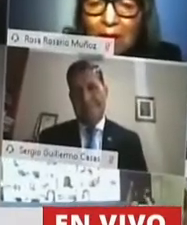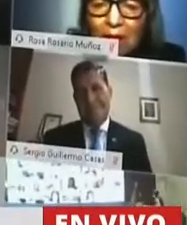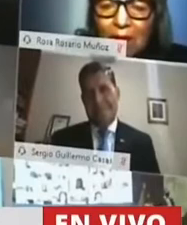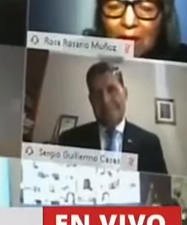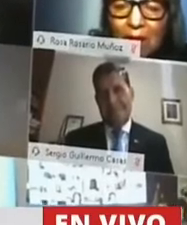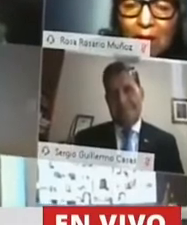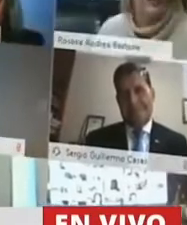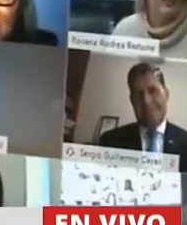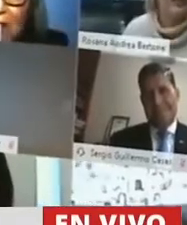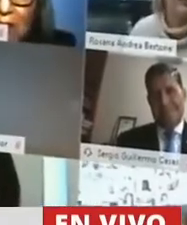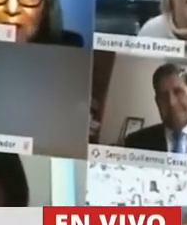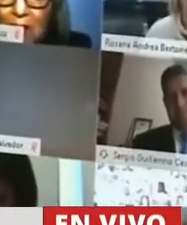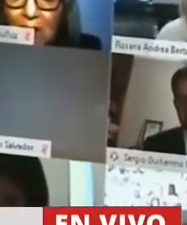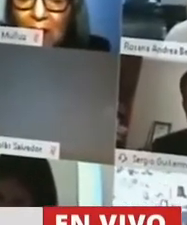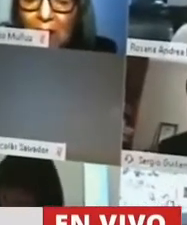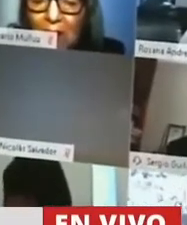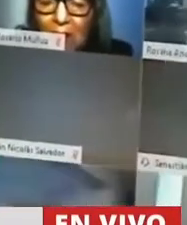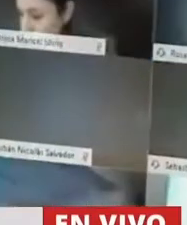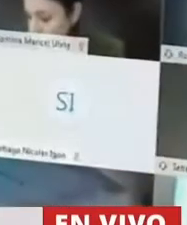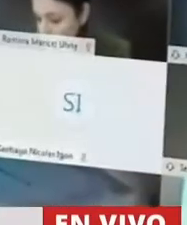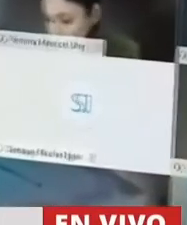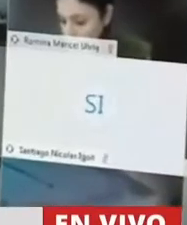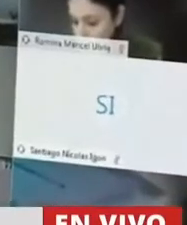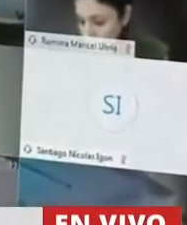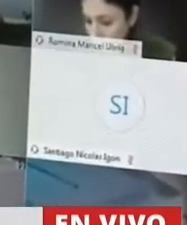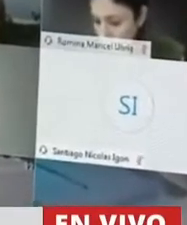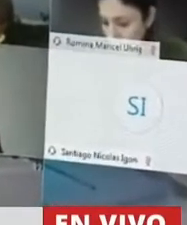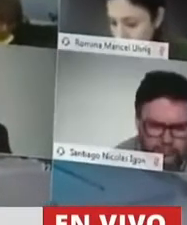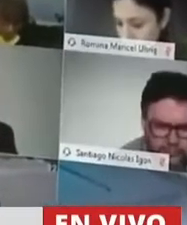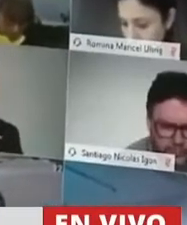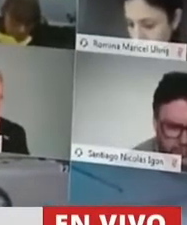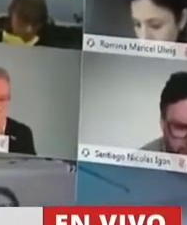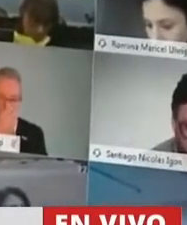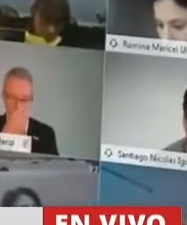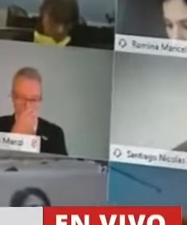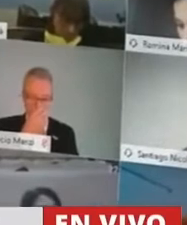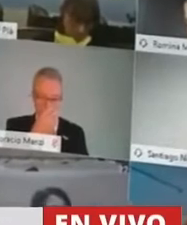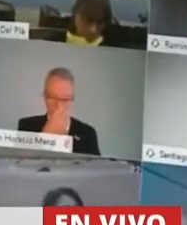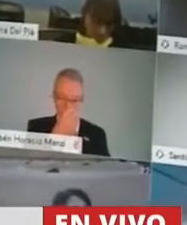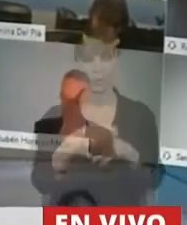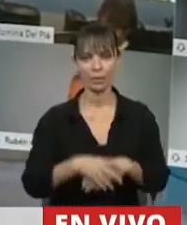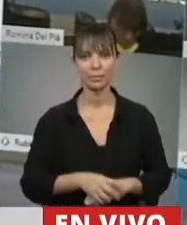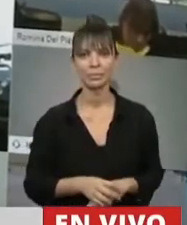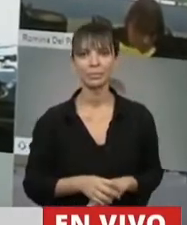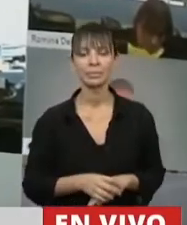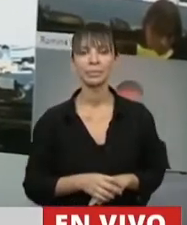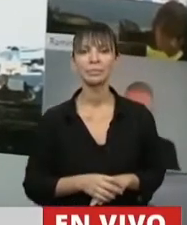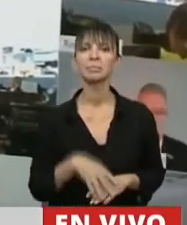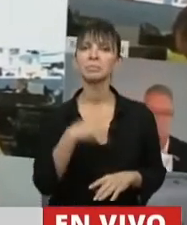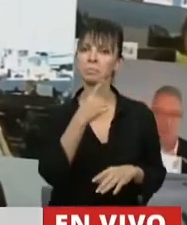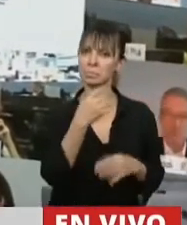propinante, a la Presidenta Blanca de la Comisión de Educación, Presidenta, por el trabajo